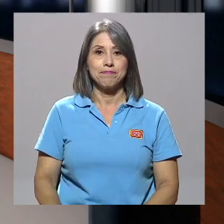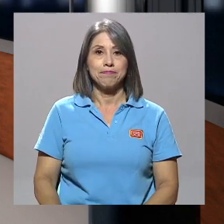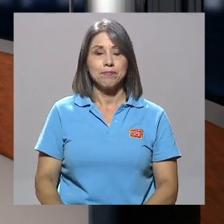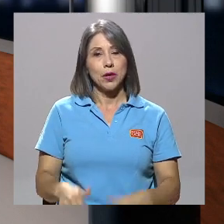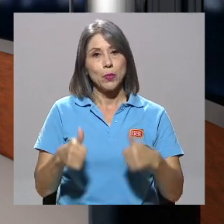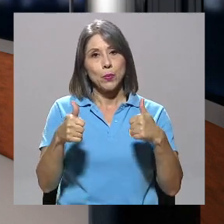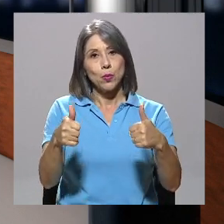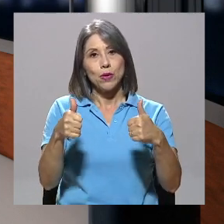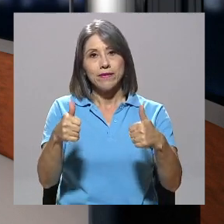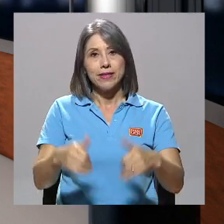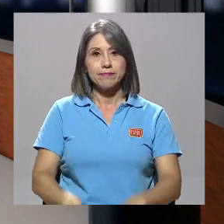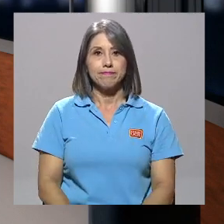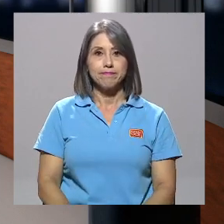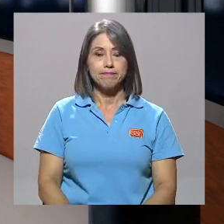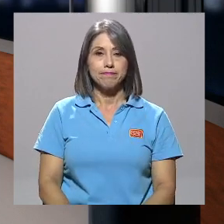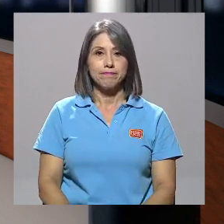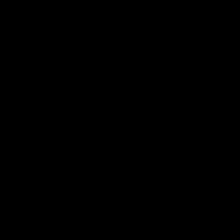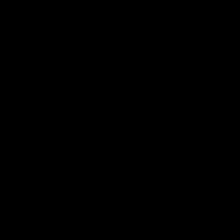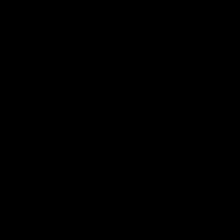Pura vida.